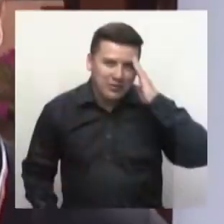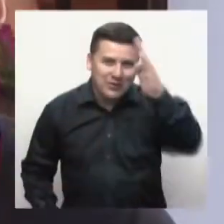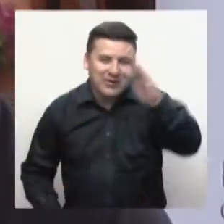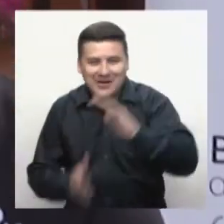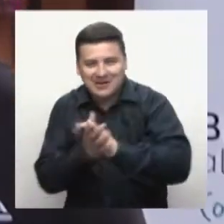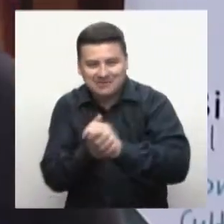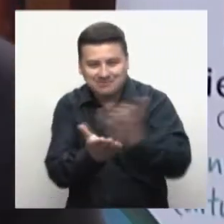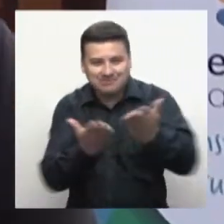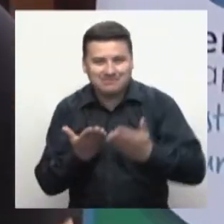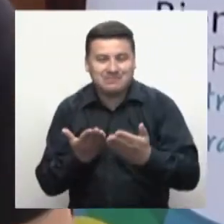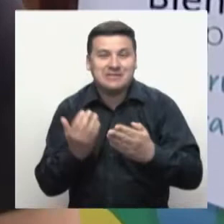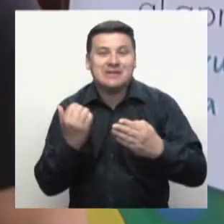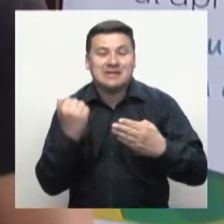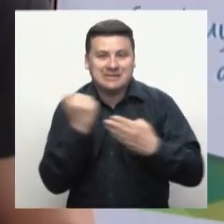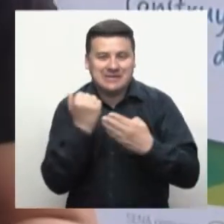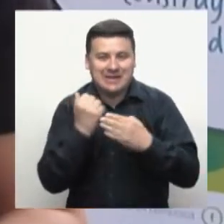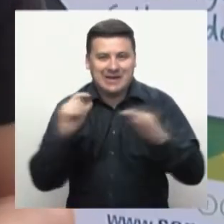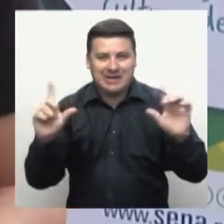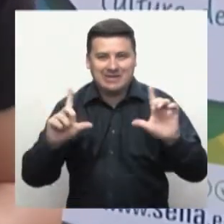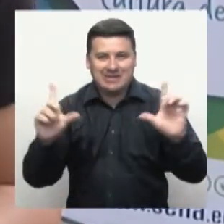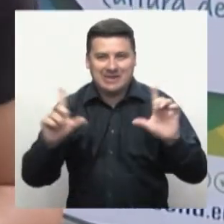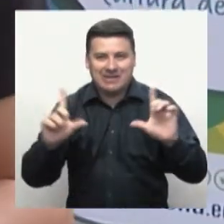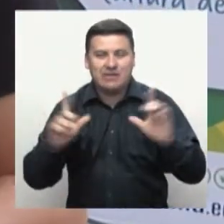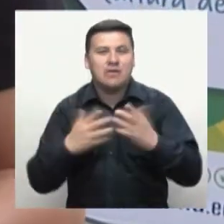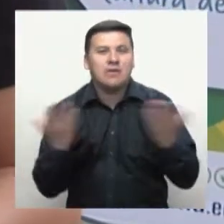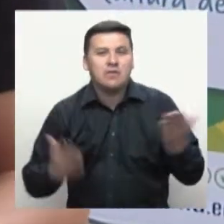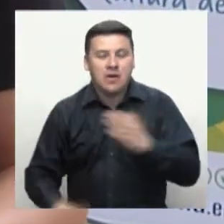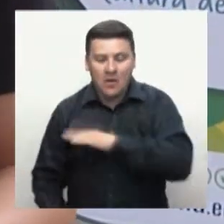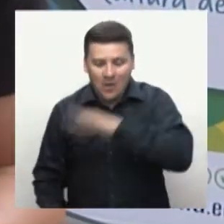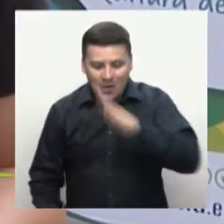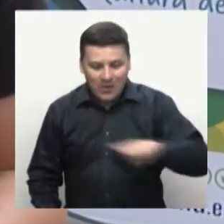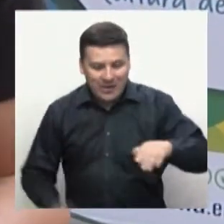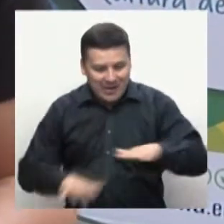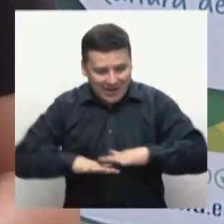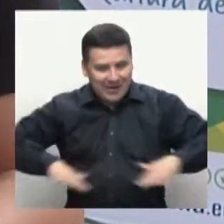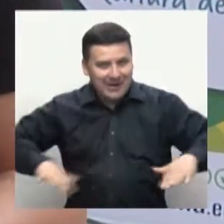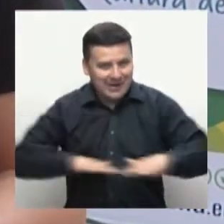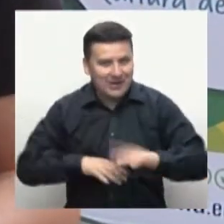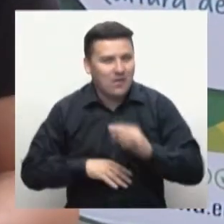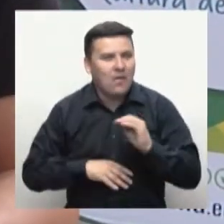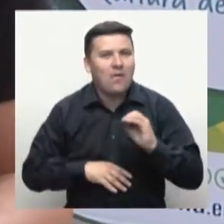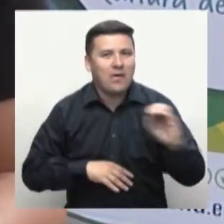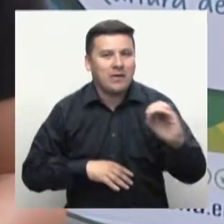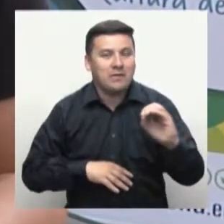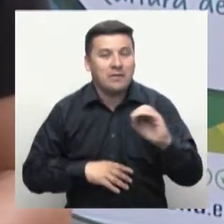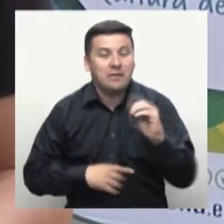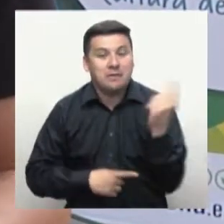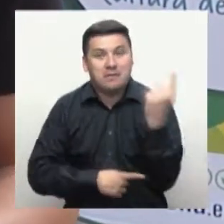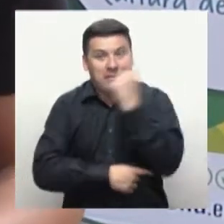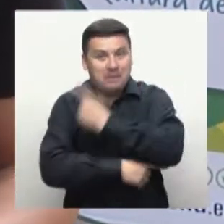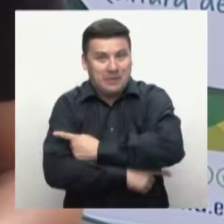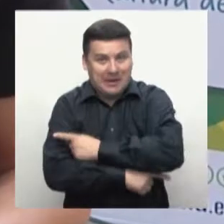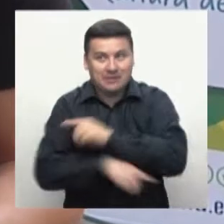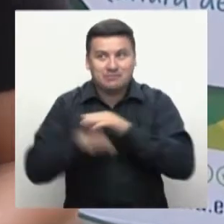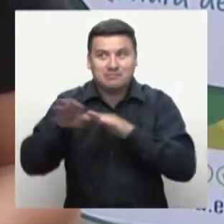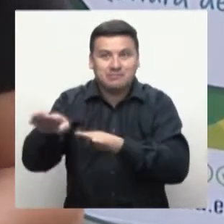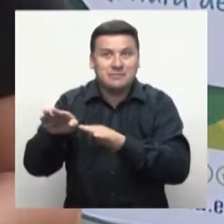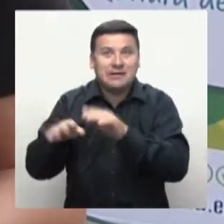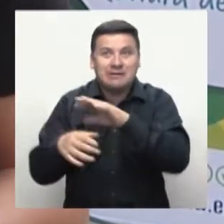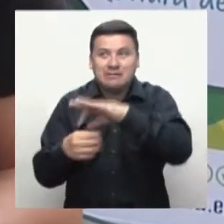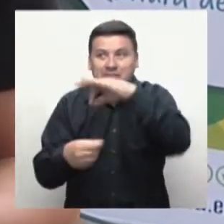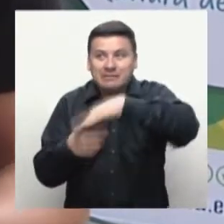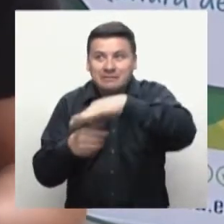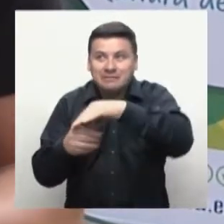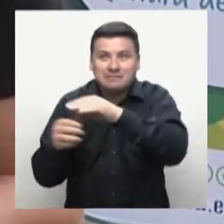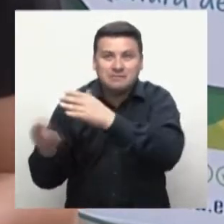Hola, bienvenidos a SENA TV. Hoy los saludamos desde el oriente antioqueño, lugar donde se desarrolló la primera cumbre de representantes del SENA 2017.